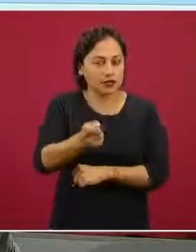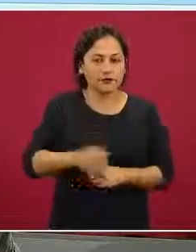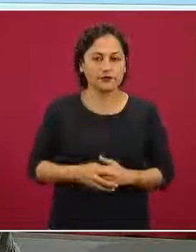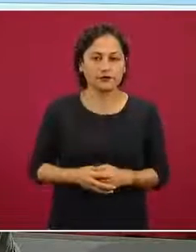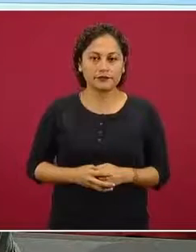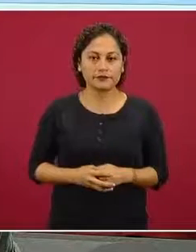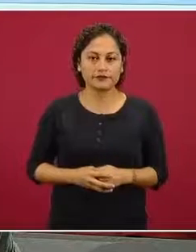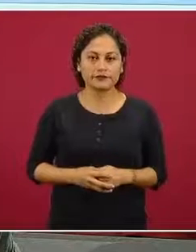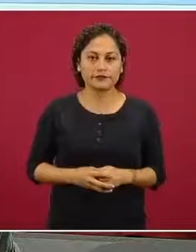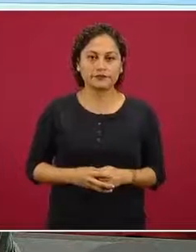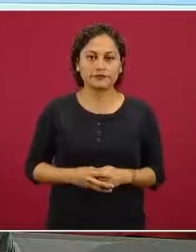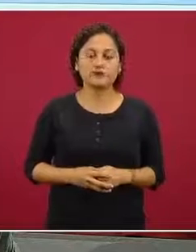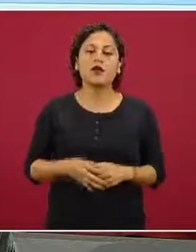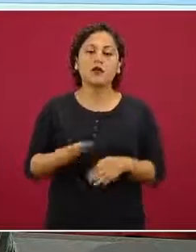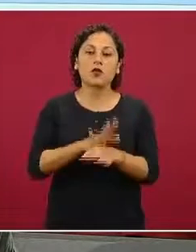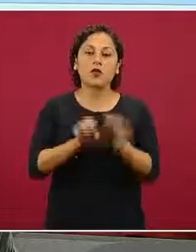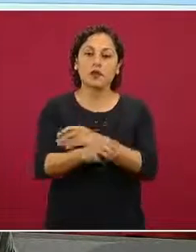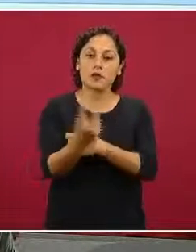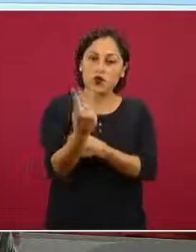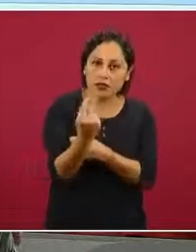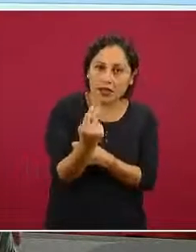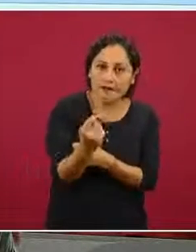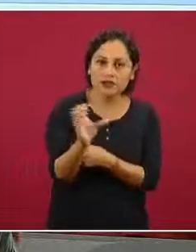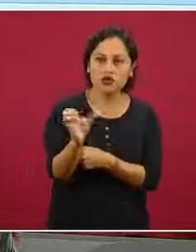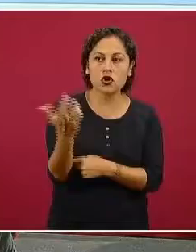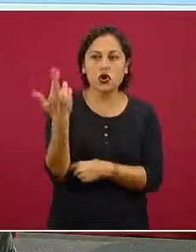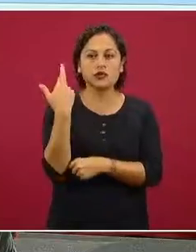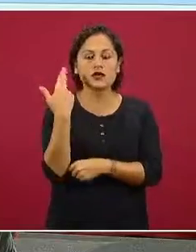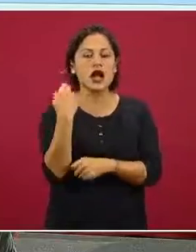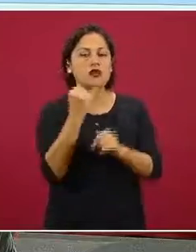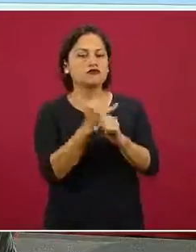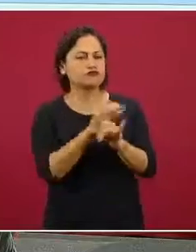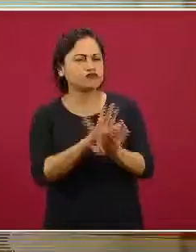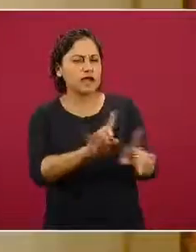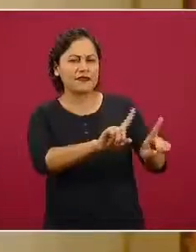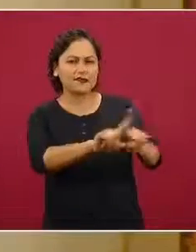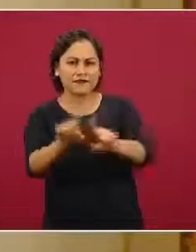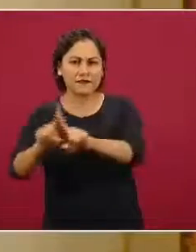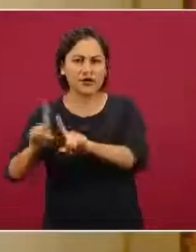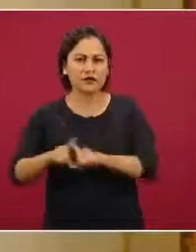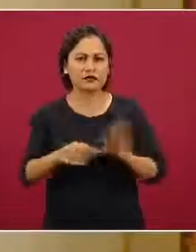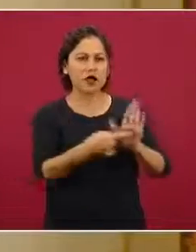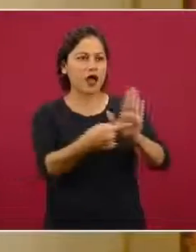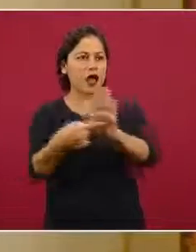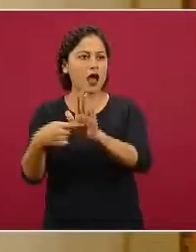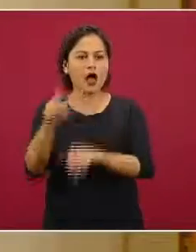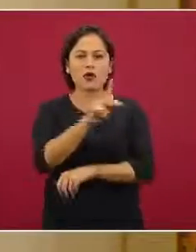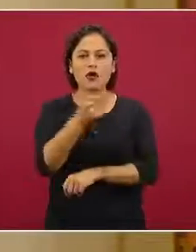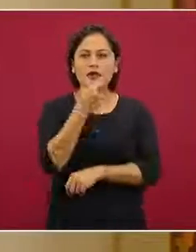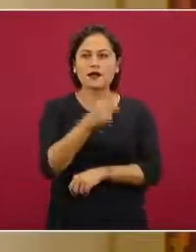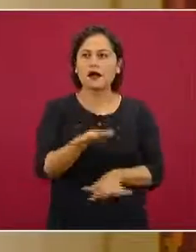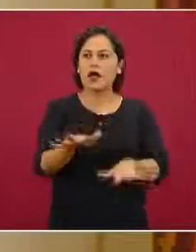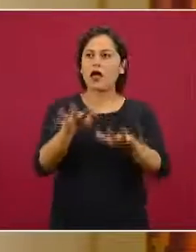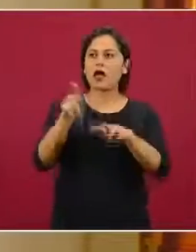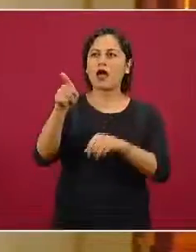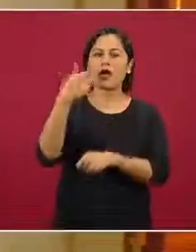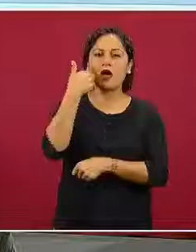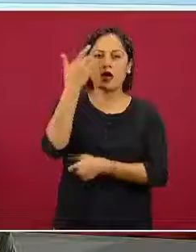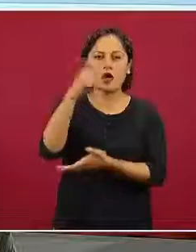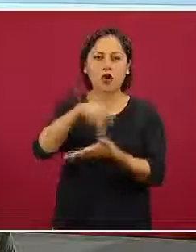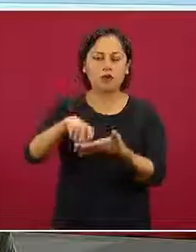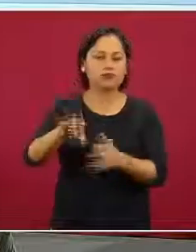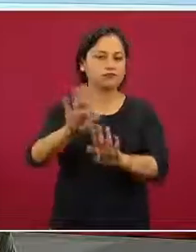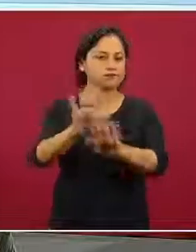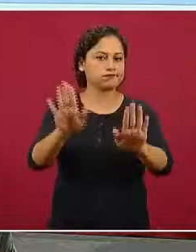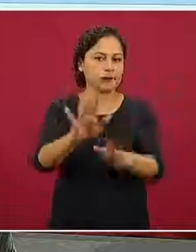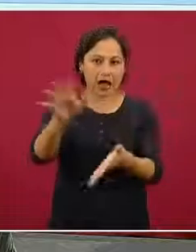de los promocionales y toda la necesidad de hacer una modificación completa y a profundidad de la parte